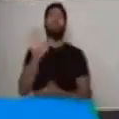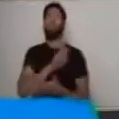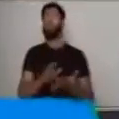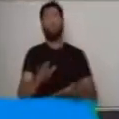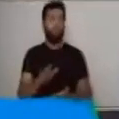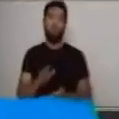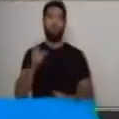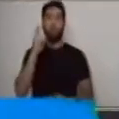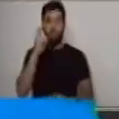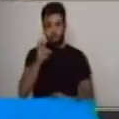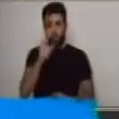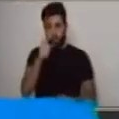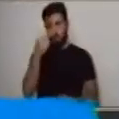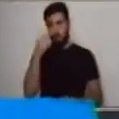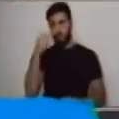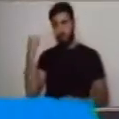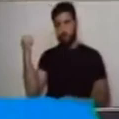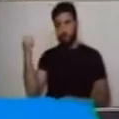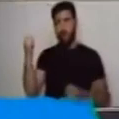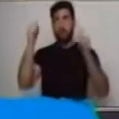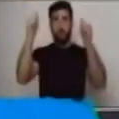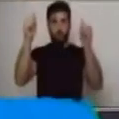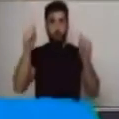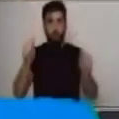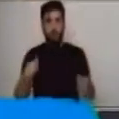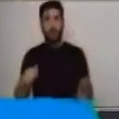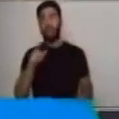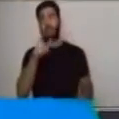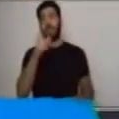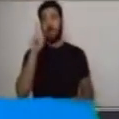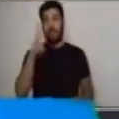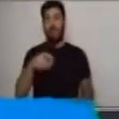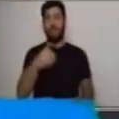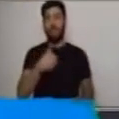narración debe tener los siguientes elementos.